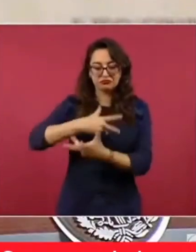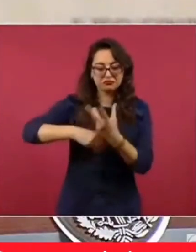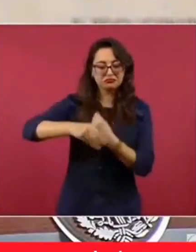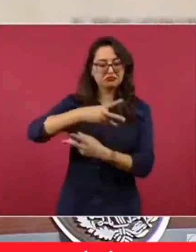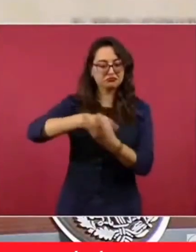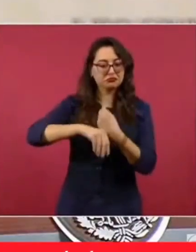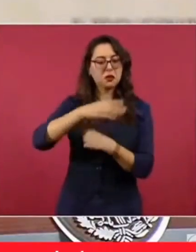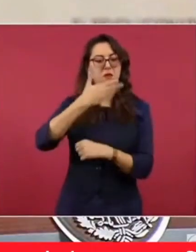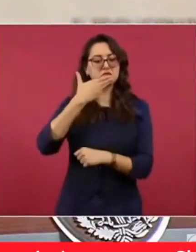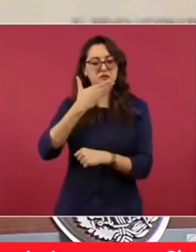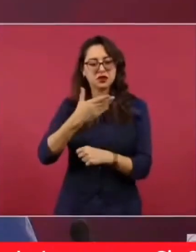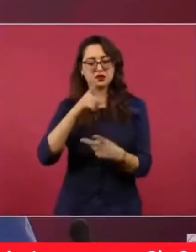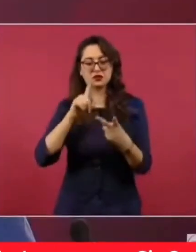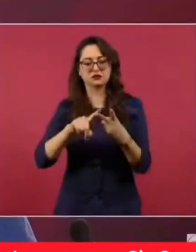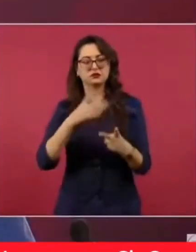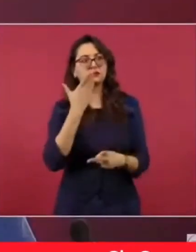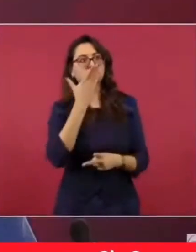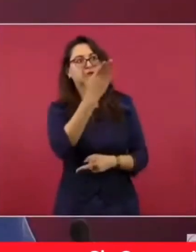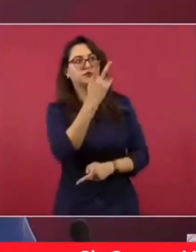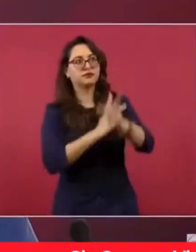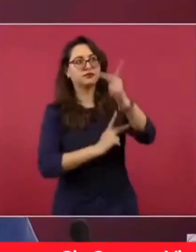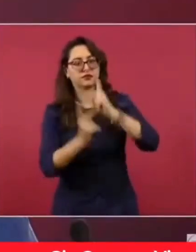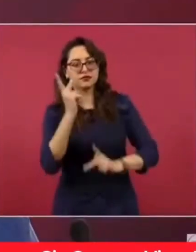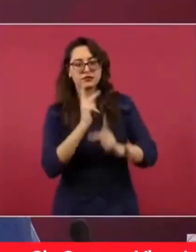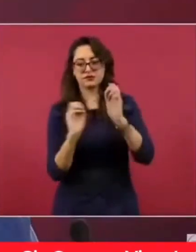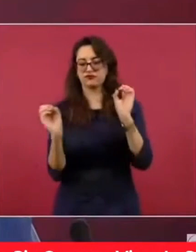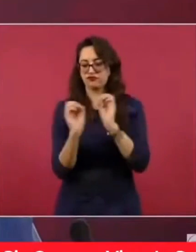Se sabe que no hay corrupción.